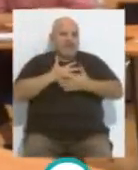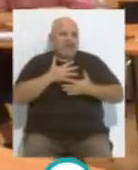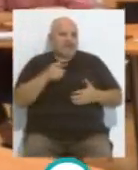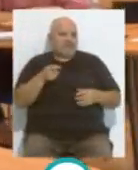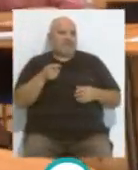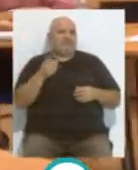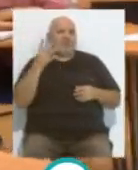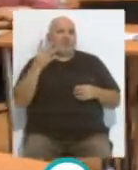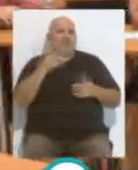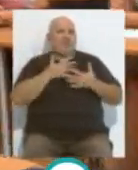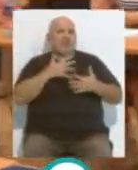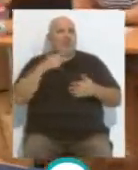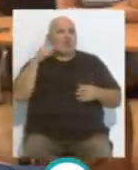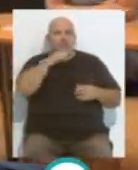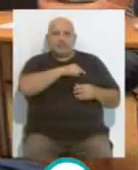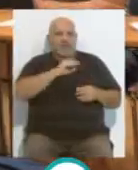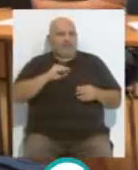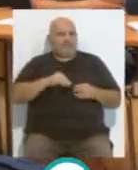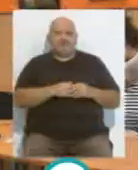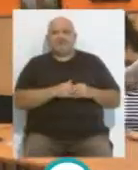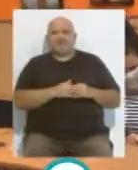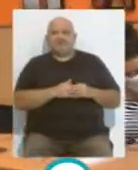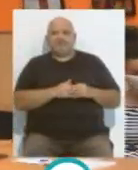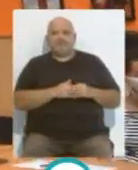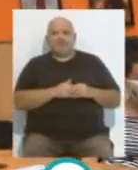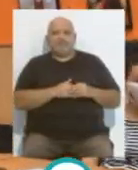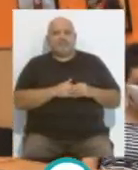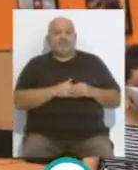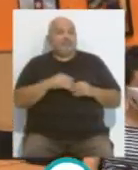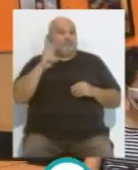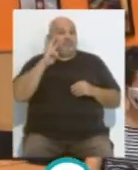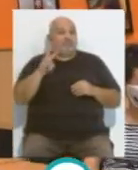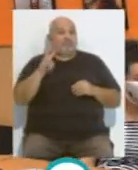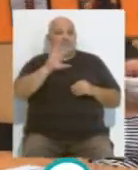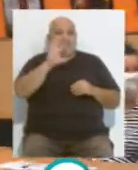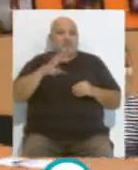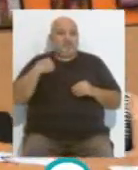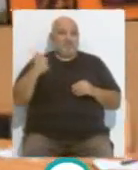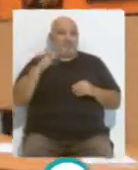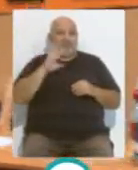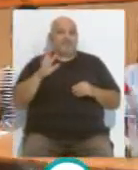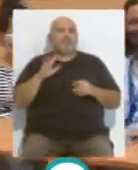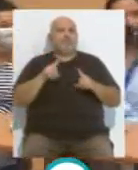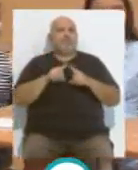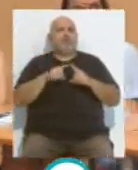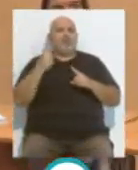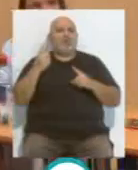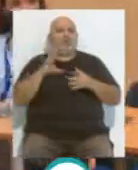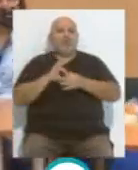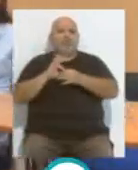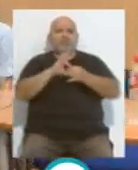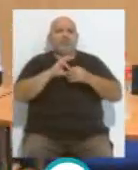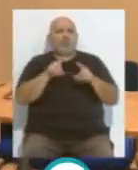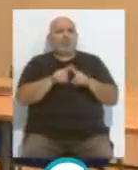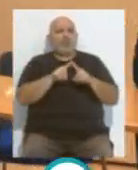cuatro voluntarias rusas así es como estamos viendo en las imágenes pues la verdad que había un elenco